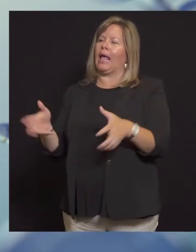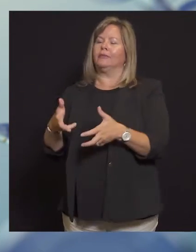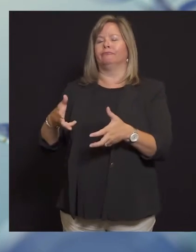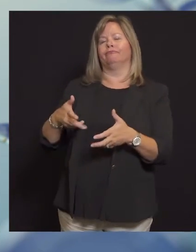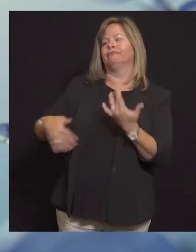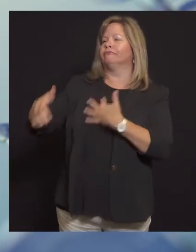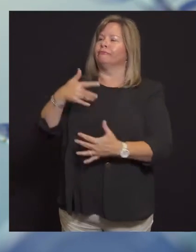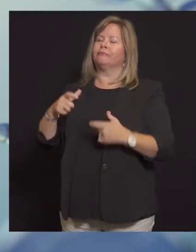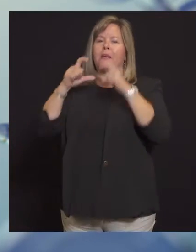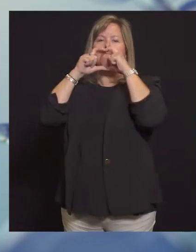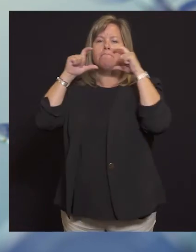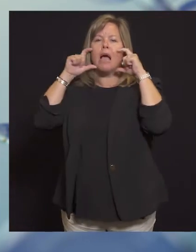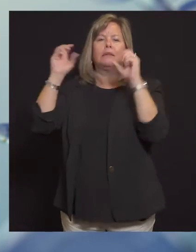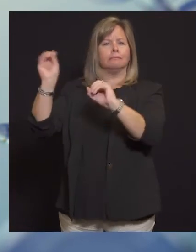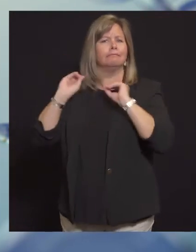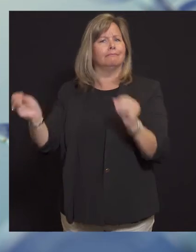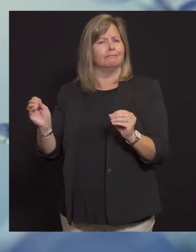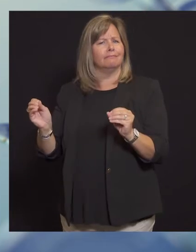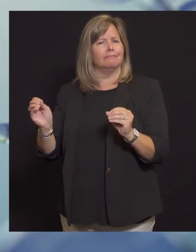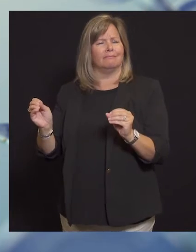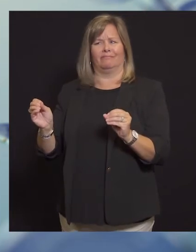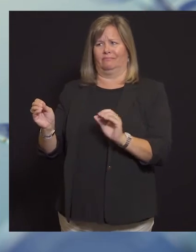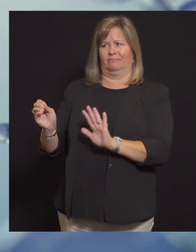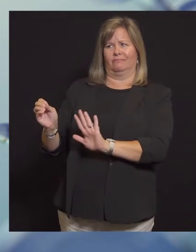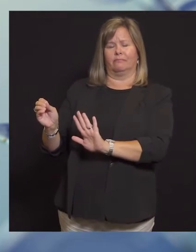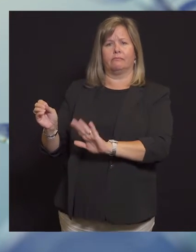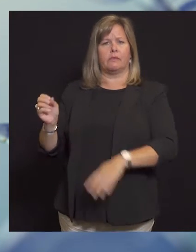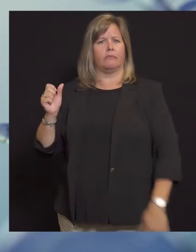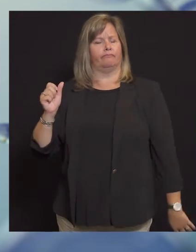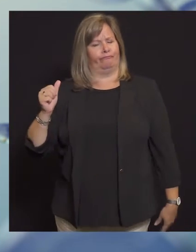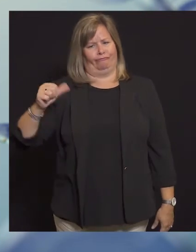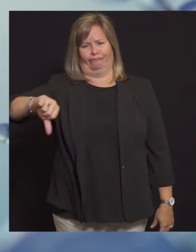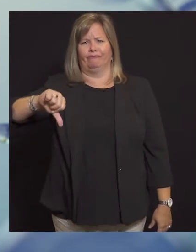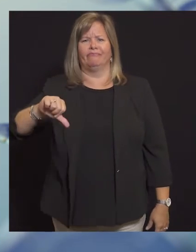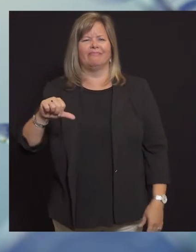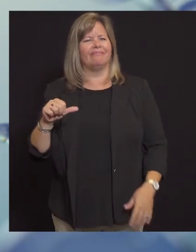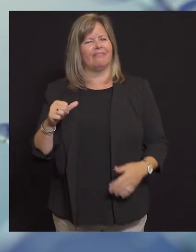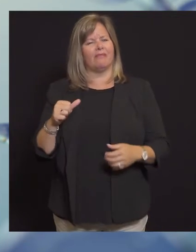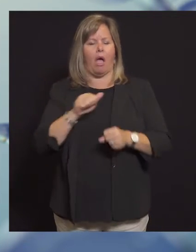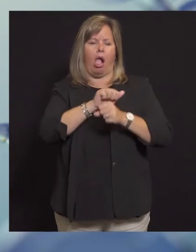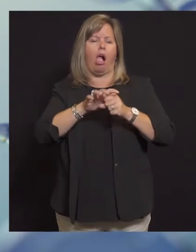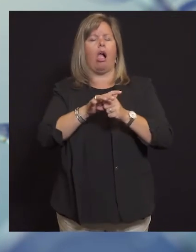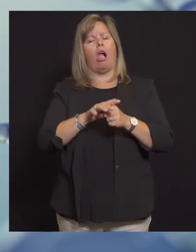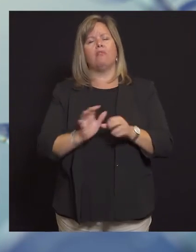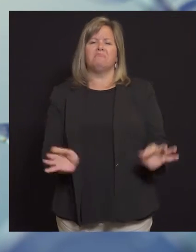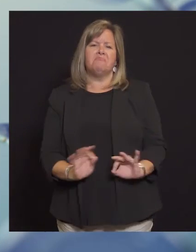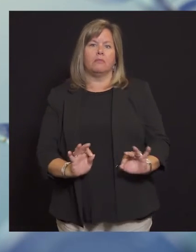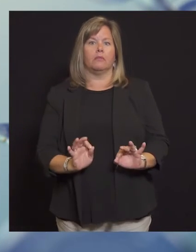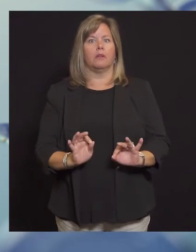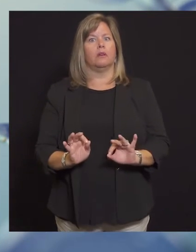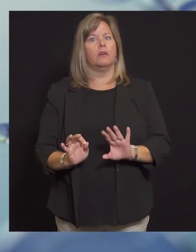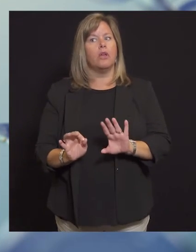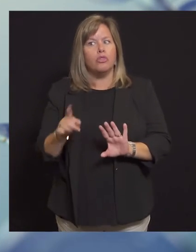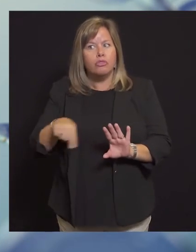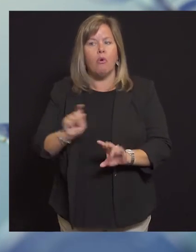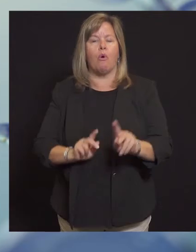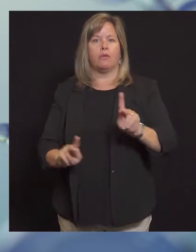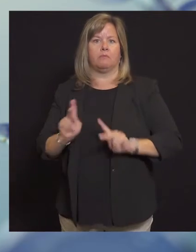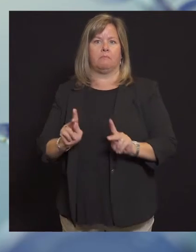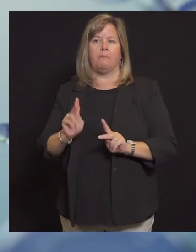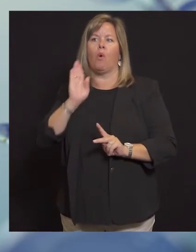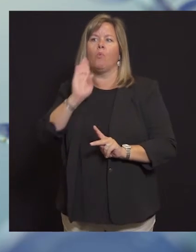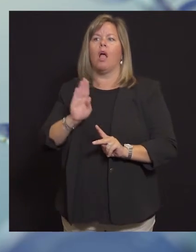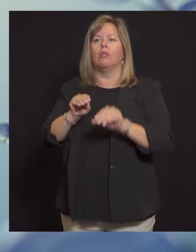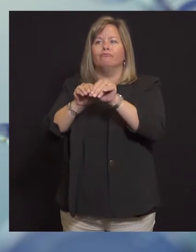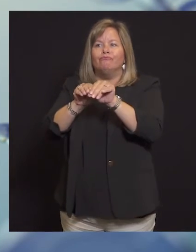mundo así, estás en una posición mucho mejor para juzgar a las personas en función de sus comportamientos. Me preocupa mucho más